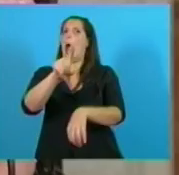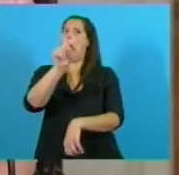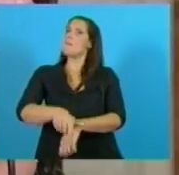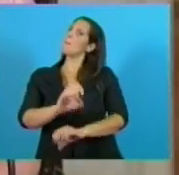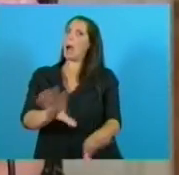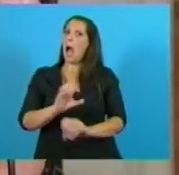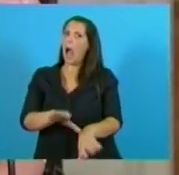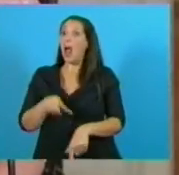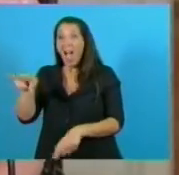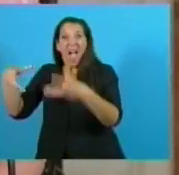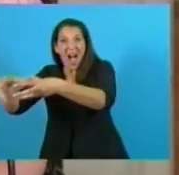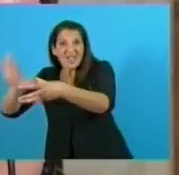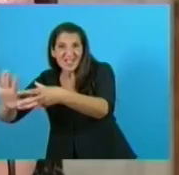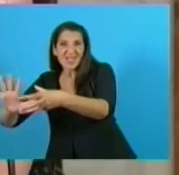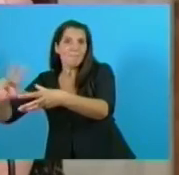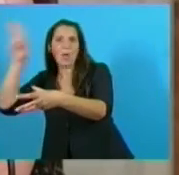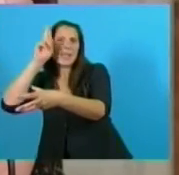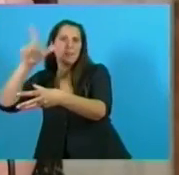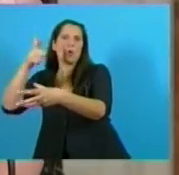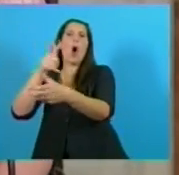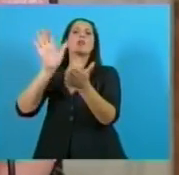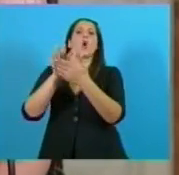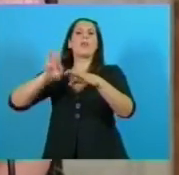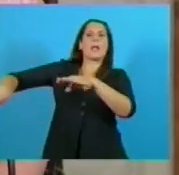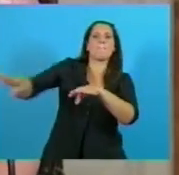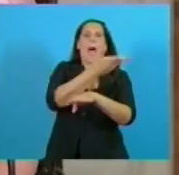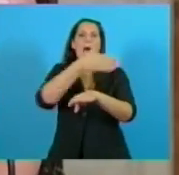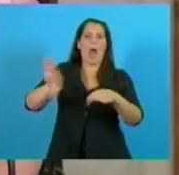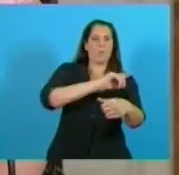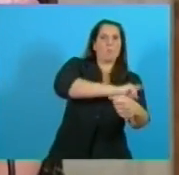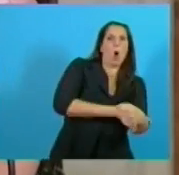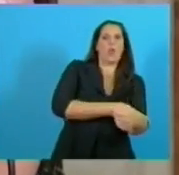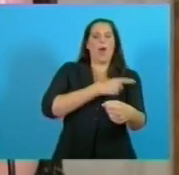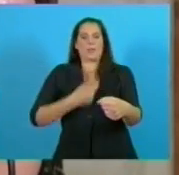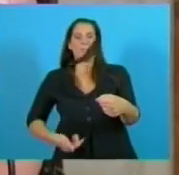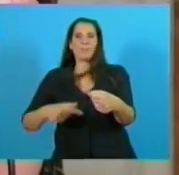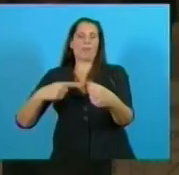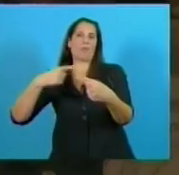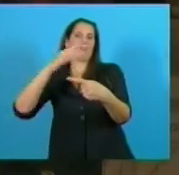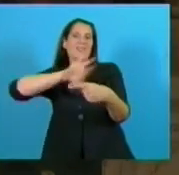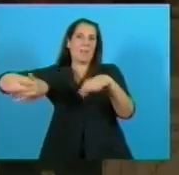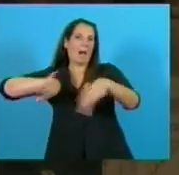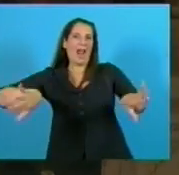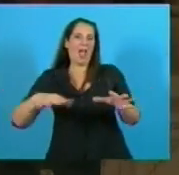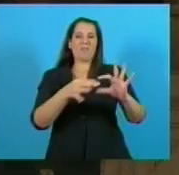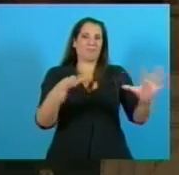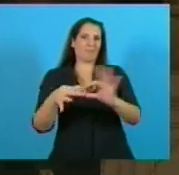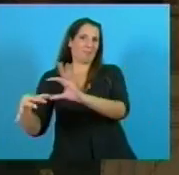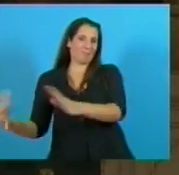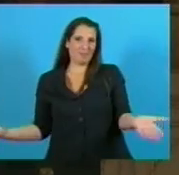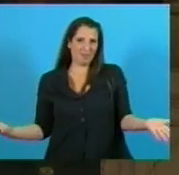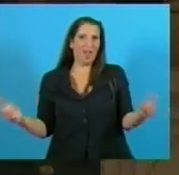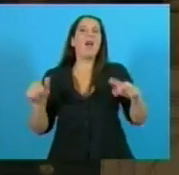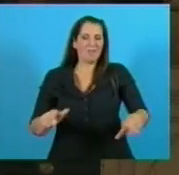eso es no respetar la división de poderes, eso es no tener independencia de los poderes fácticos,